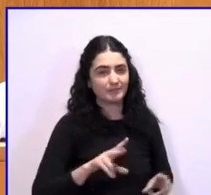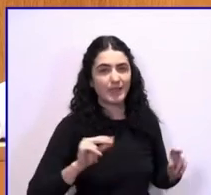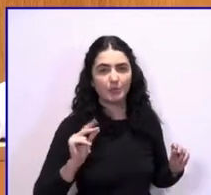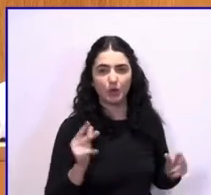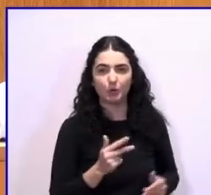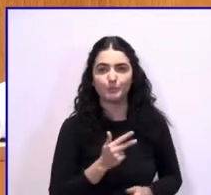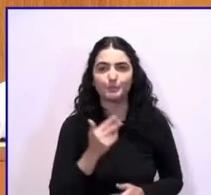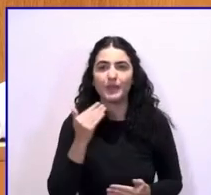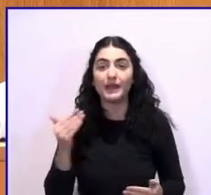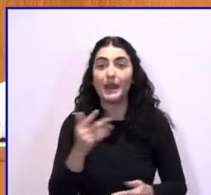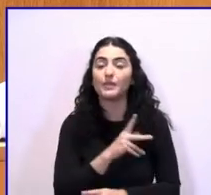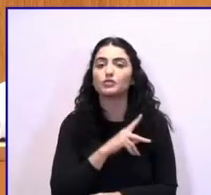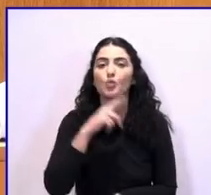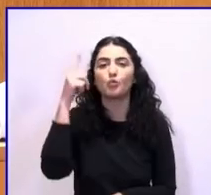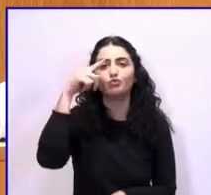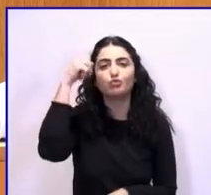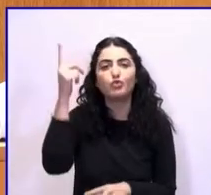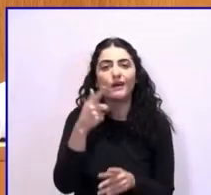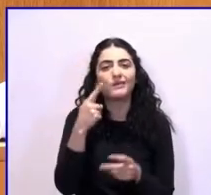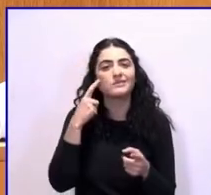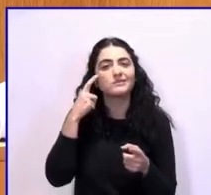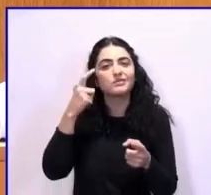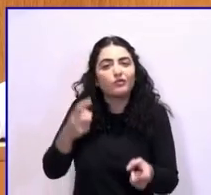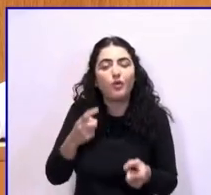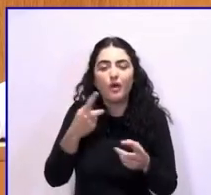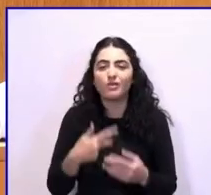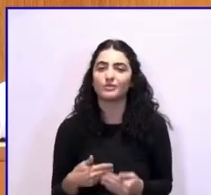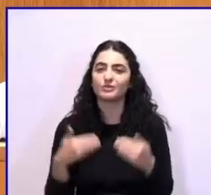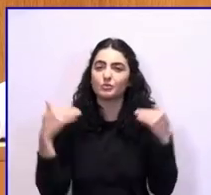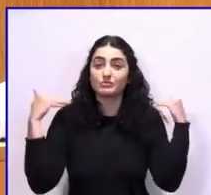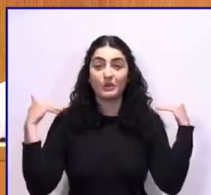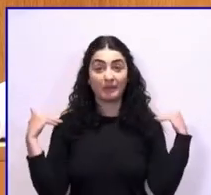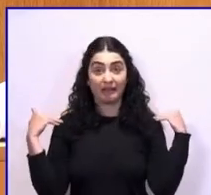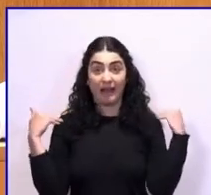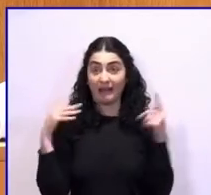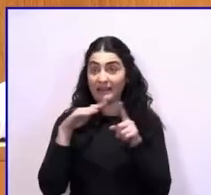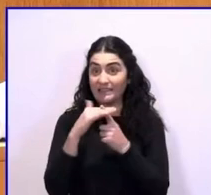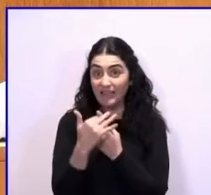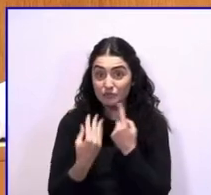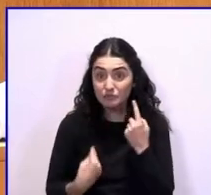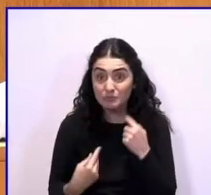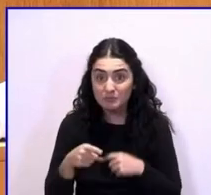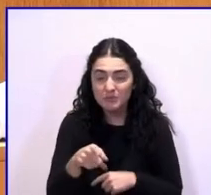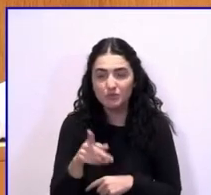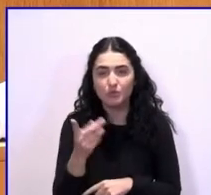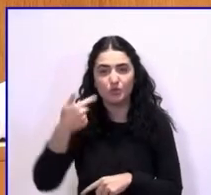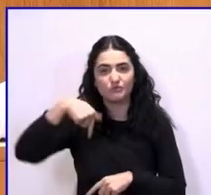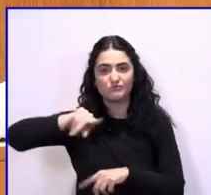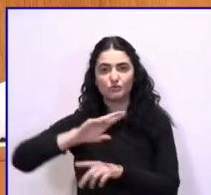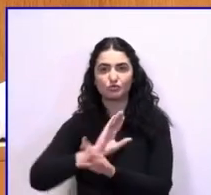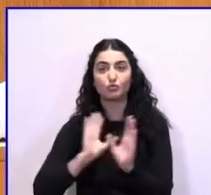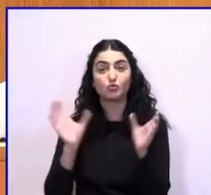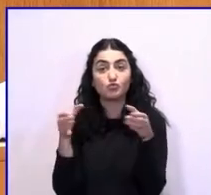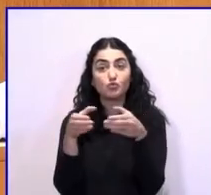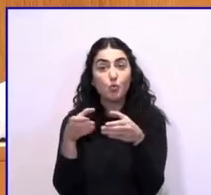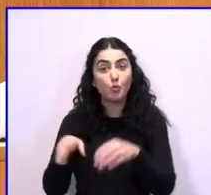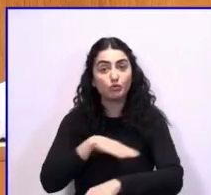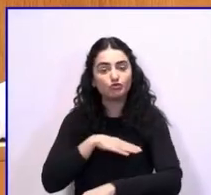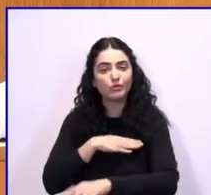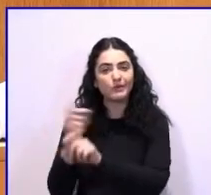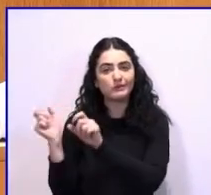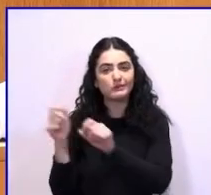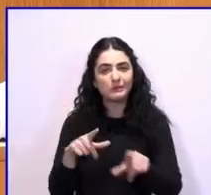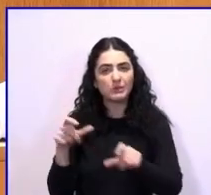La cultura del esfuerzo, la cultura de la responsabilidad, en este caso, estamos dejando de lado a estos estudiantes